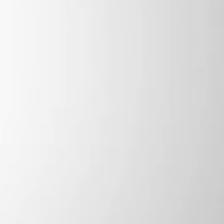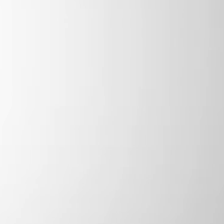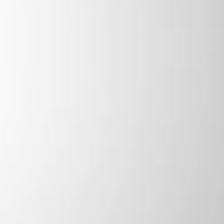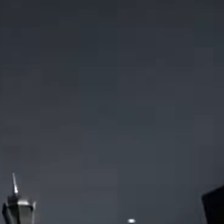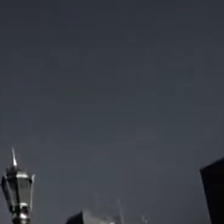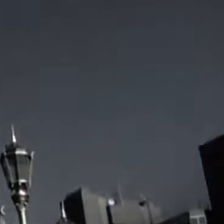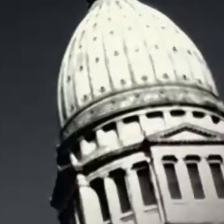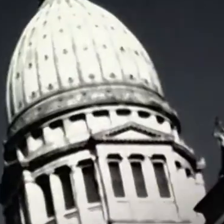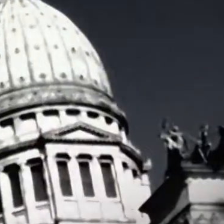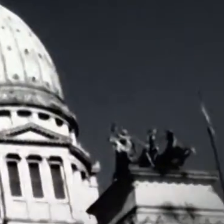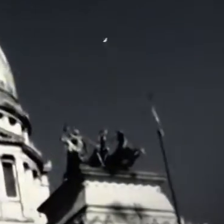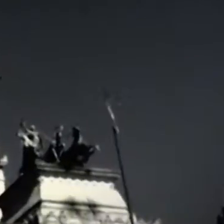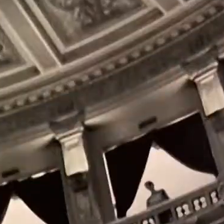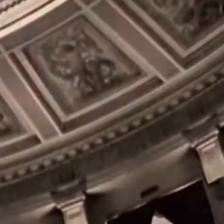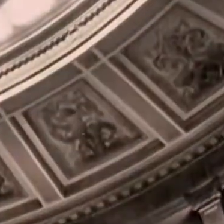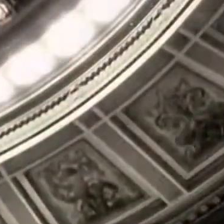Thank